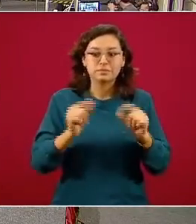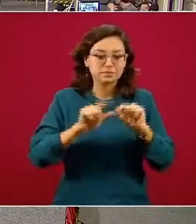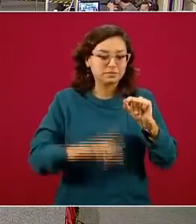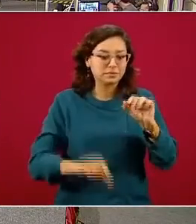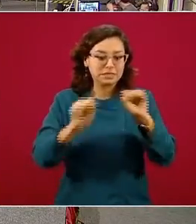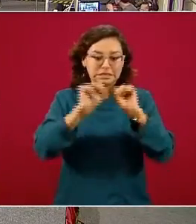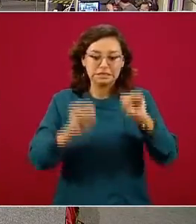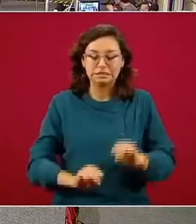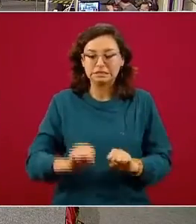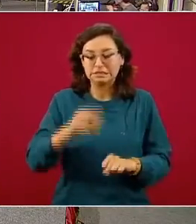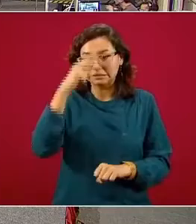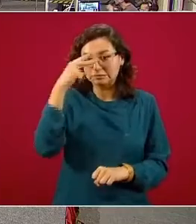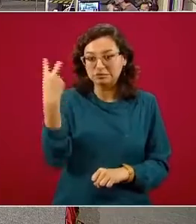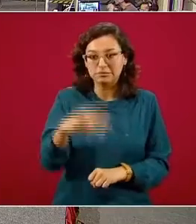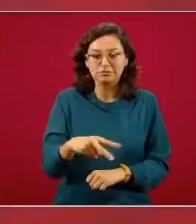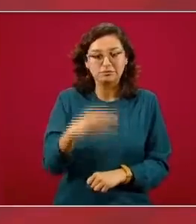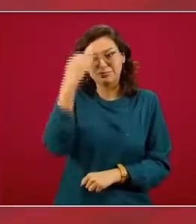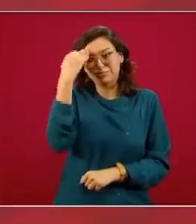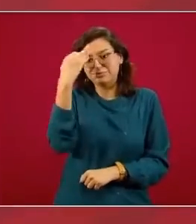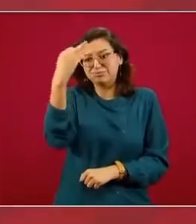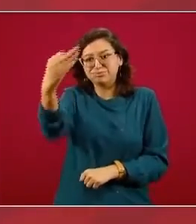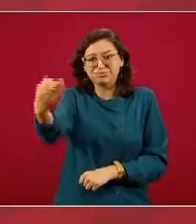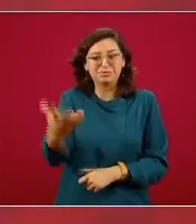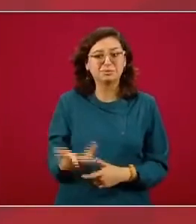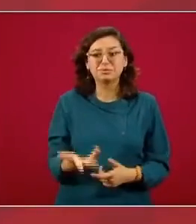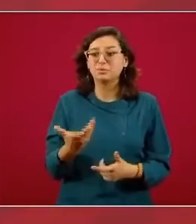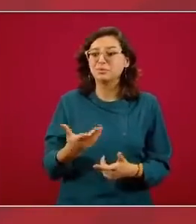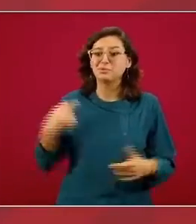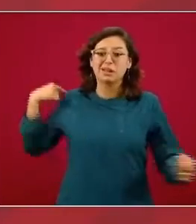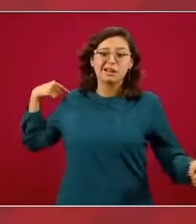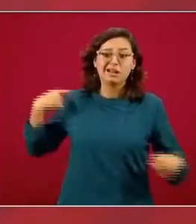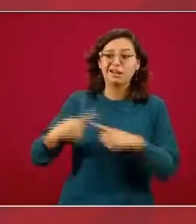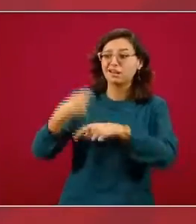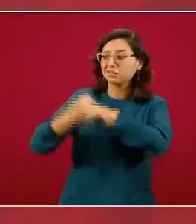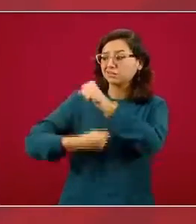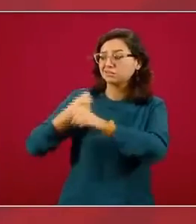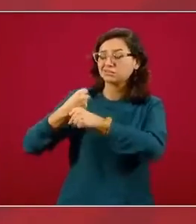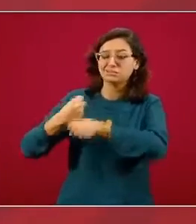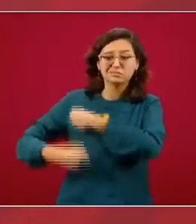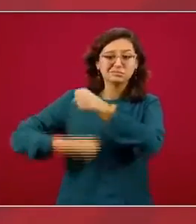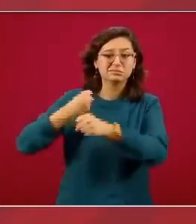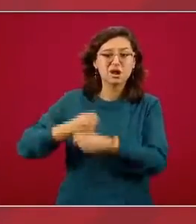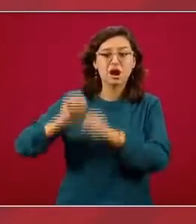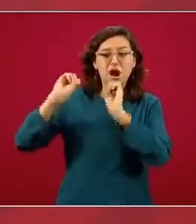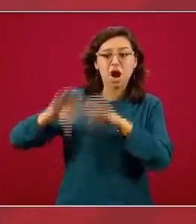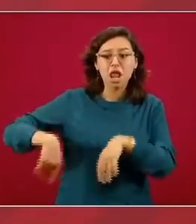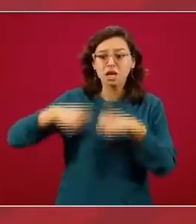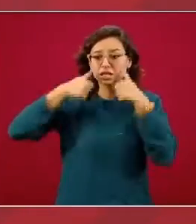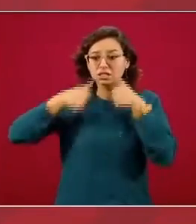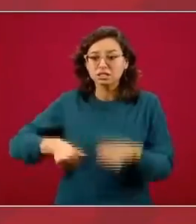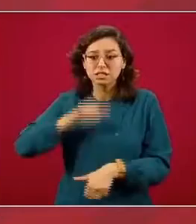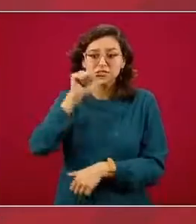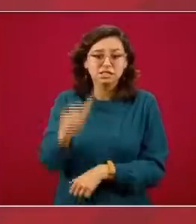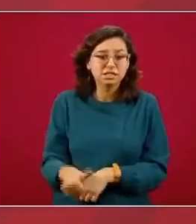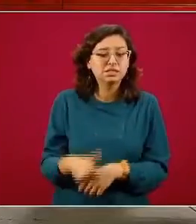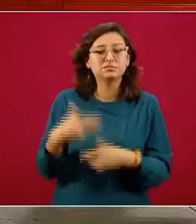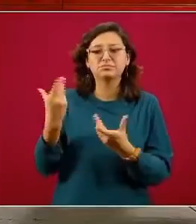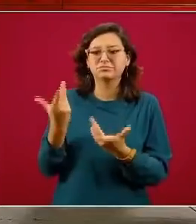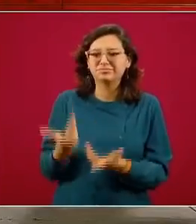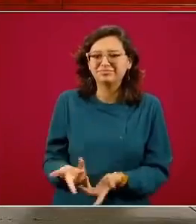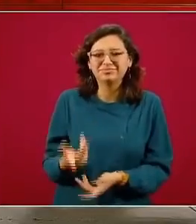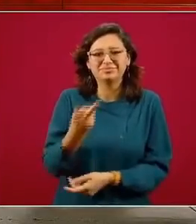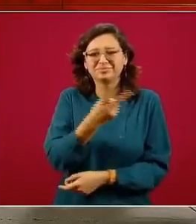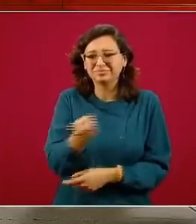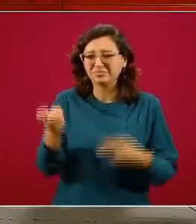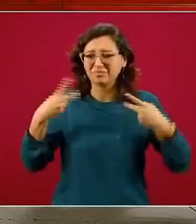largamente deteriorado largamente abandonado con subir inversión con un déficit importantísimo de unidades de salud y más de